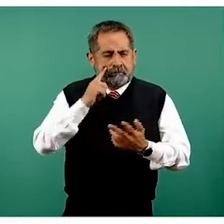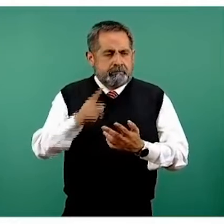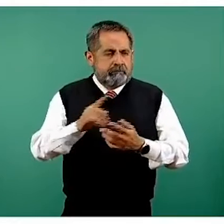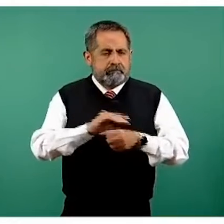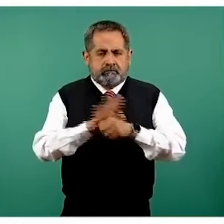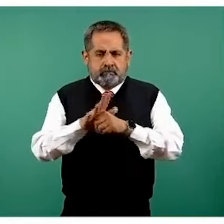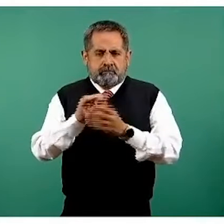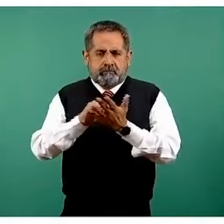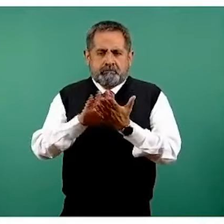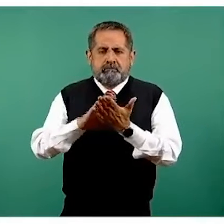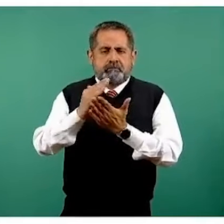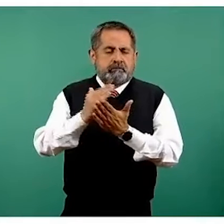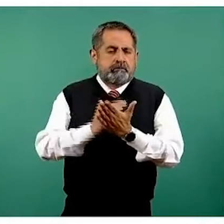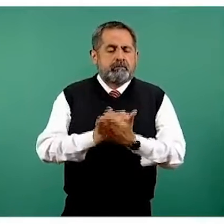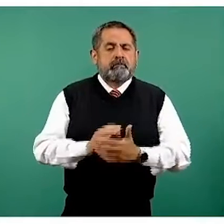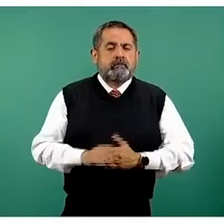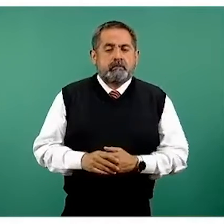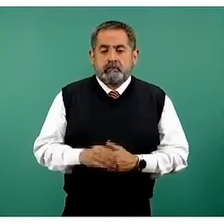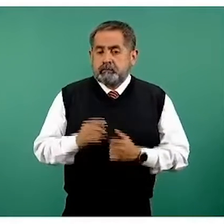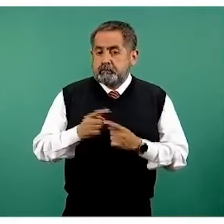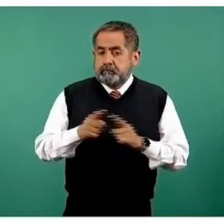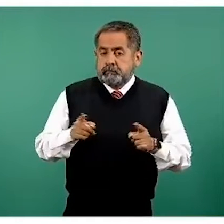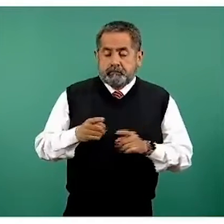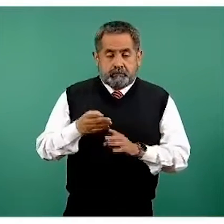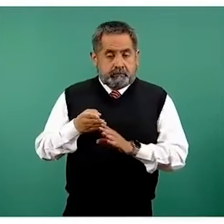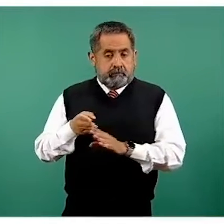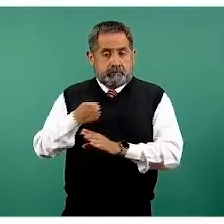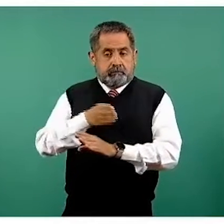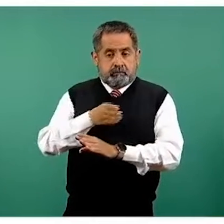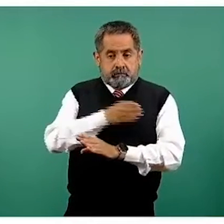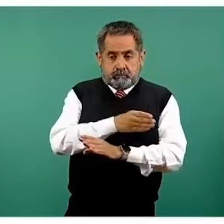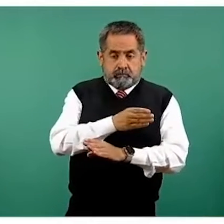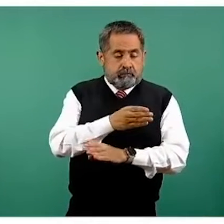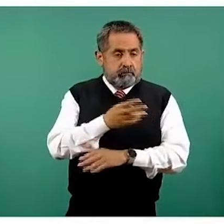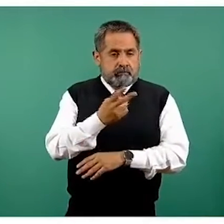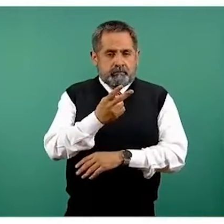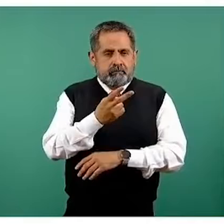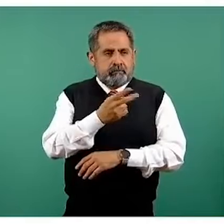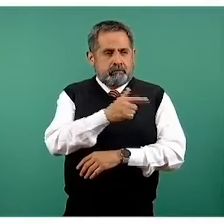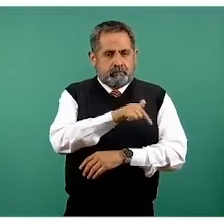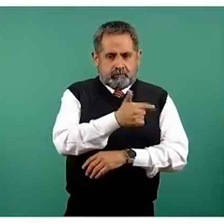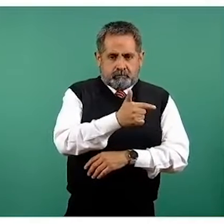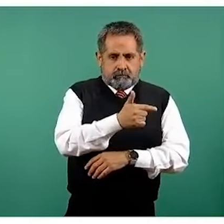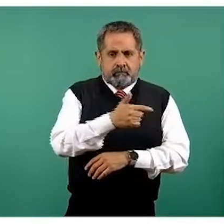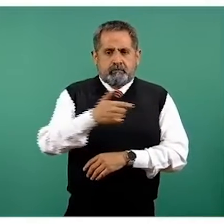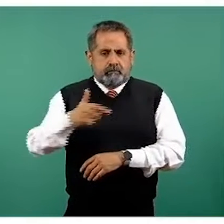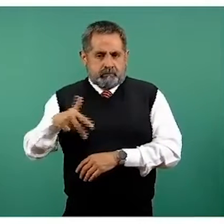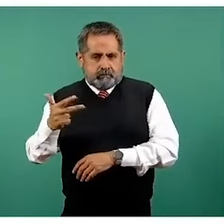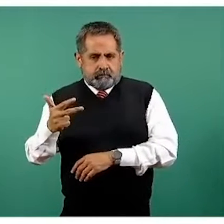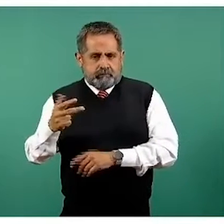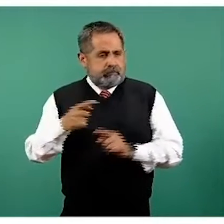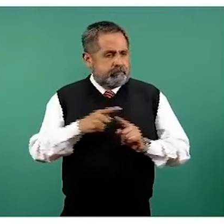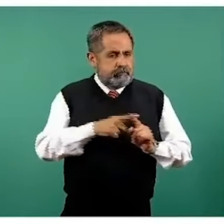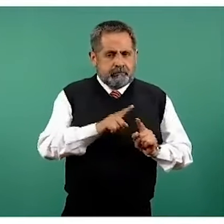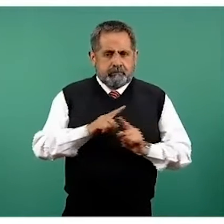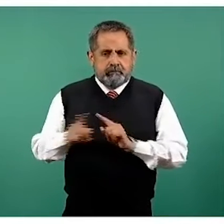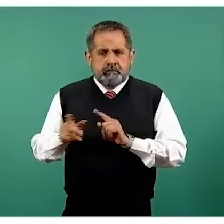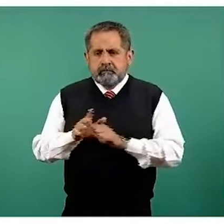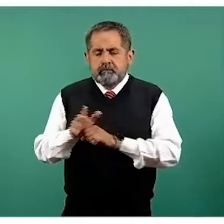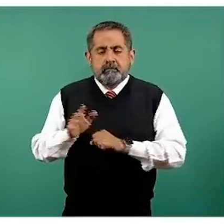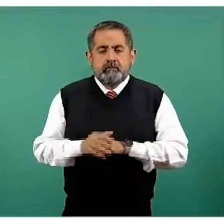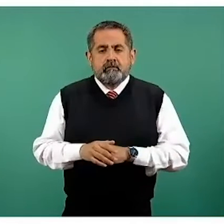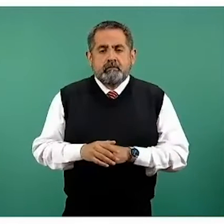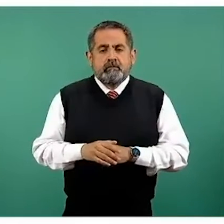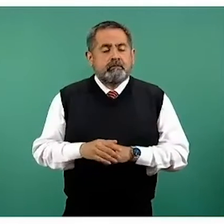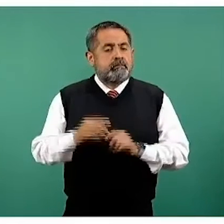-19. La diferencia entre las dos últimas semanas graficadas, que sería la 12 y ahora ya la 13, es de